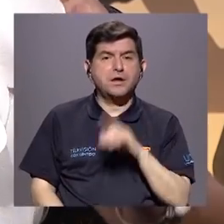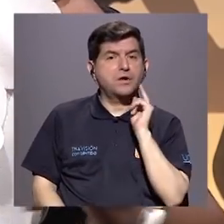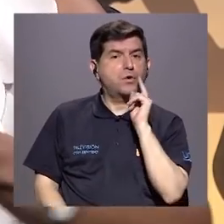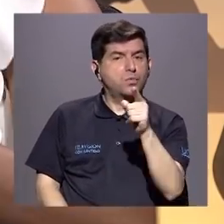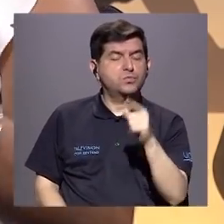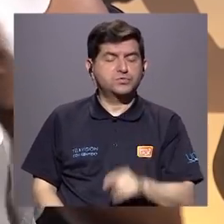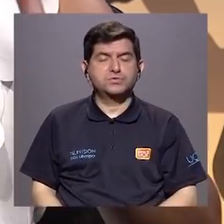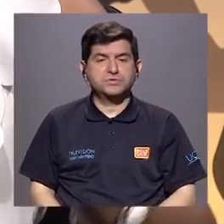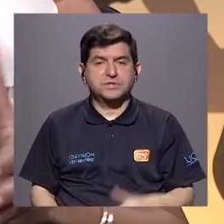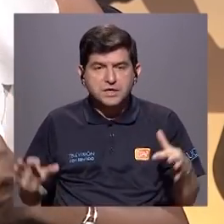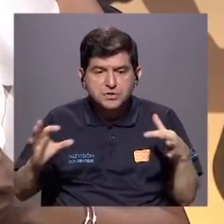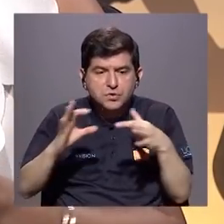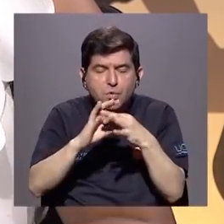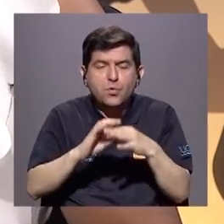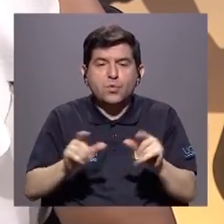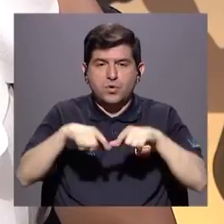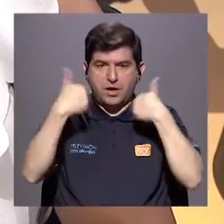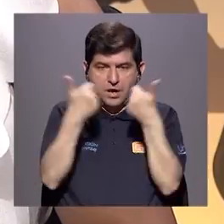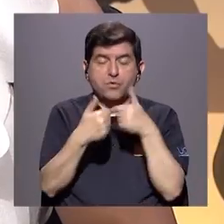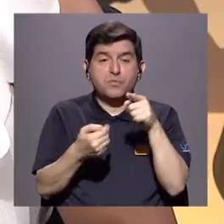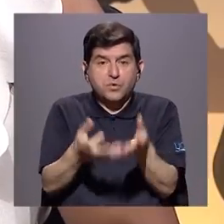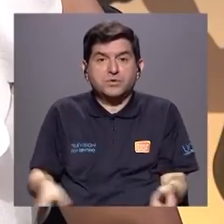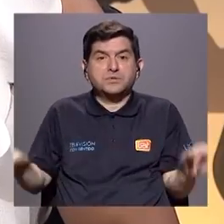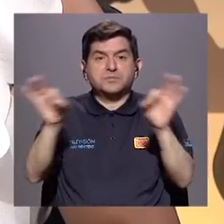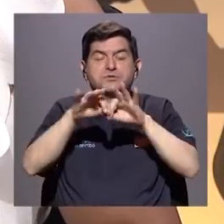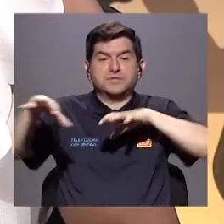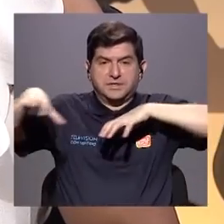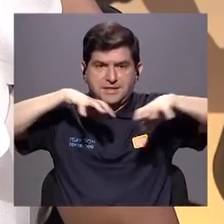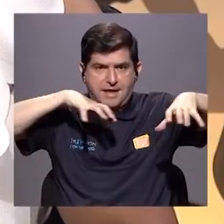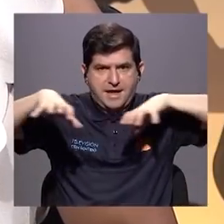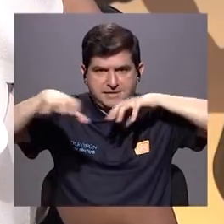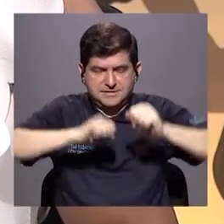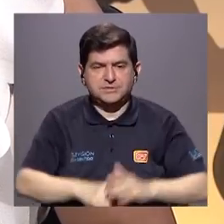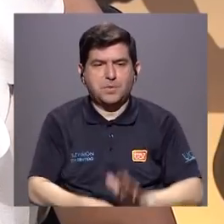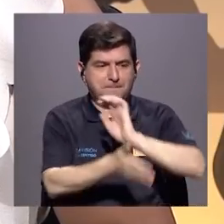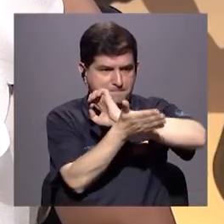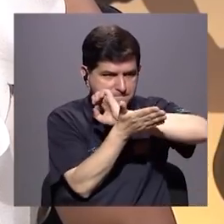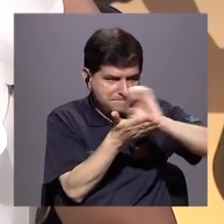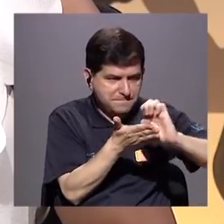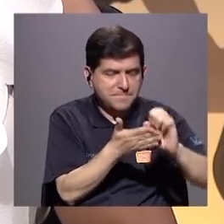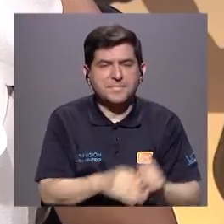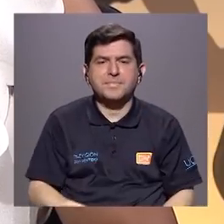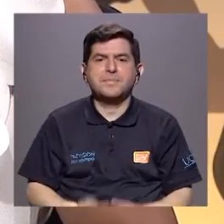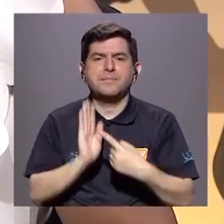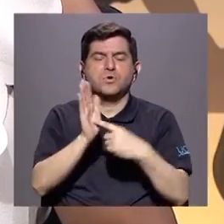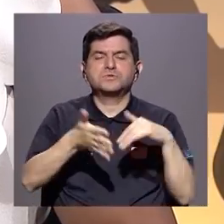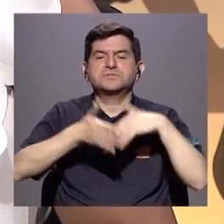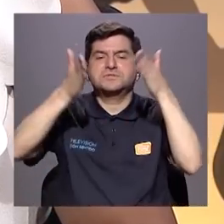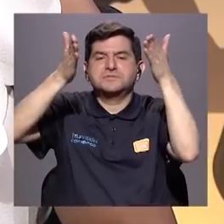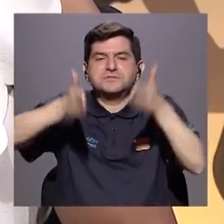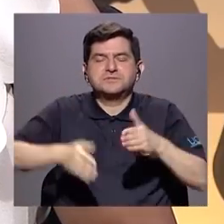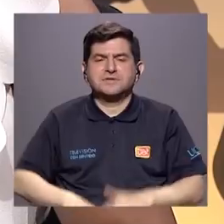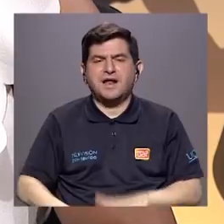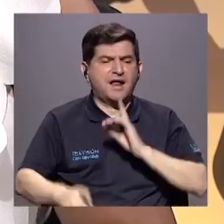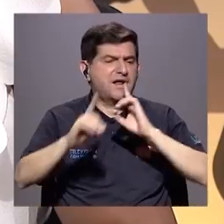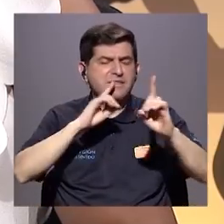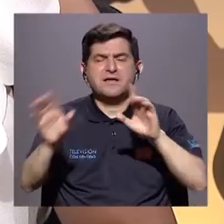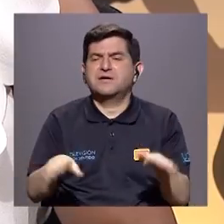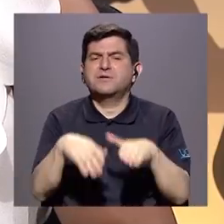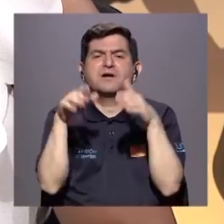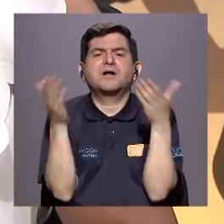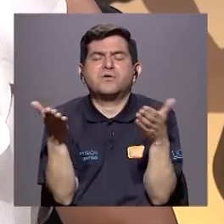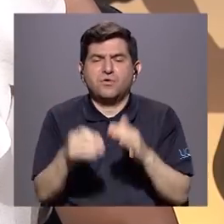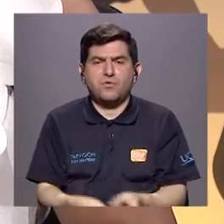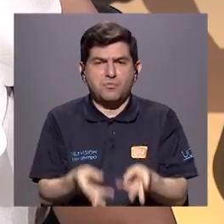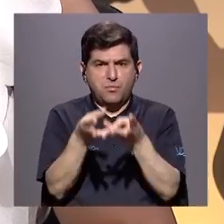uno se tiñe la colectividad y eso es lo que ocupamos. Tener acciones de prevención. Enséñenle a los estudiantes cómo dialogar